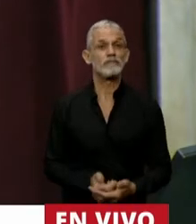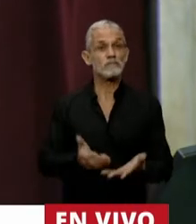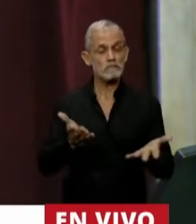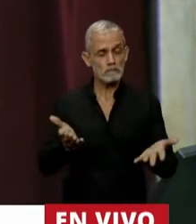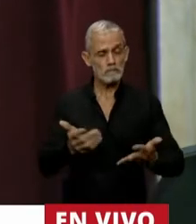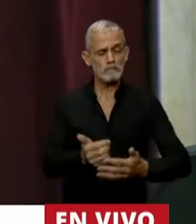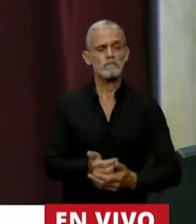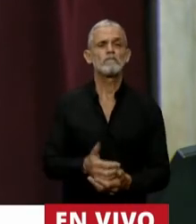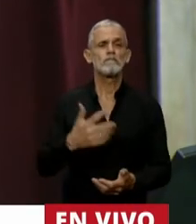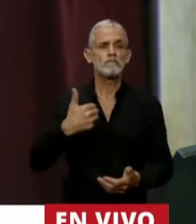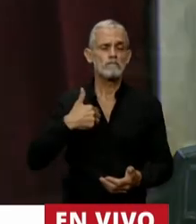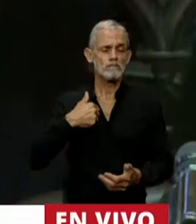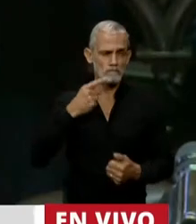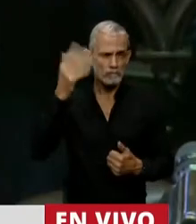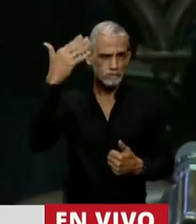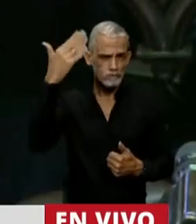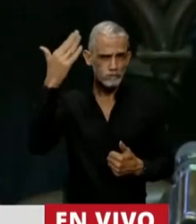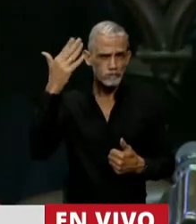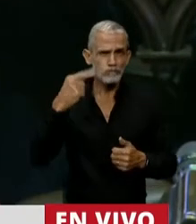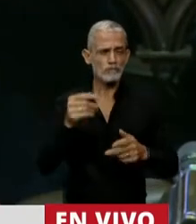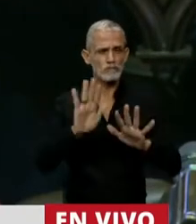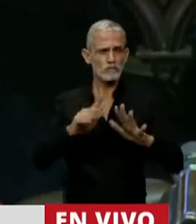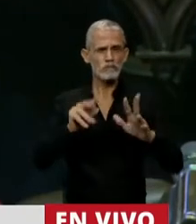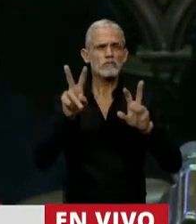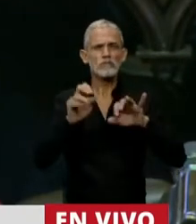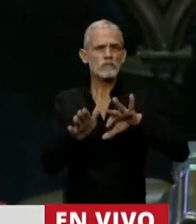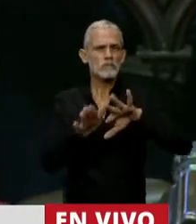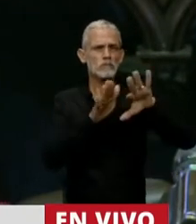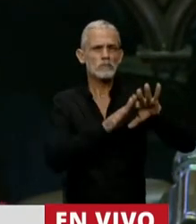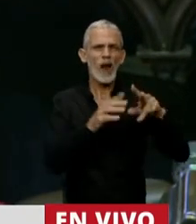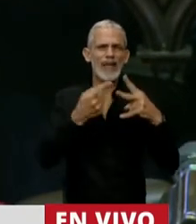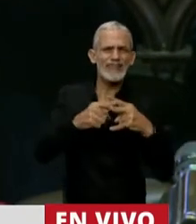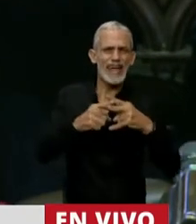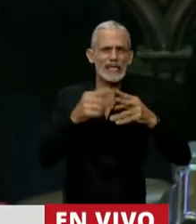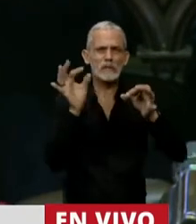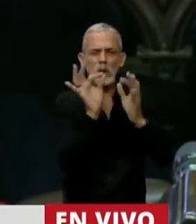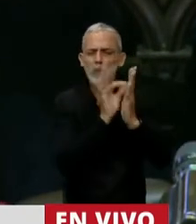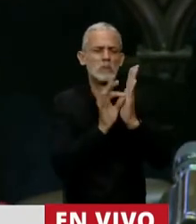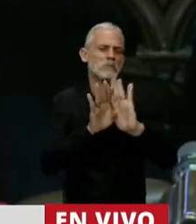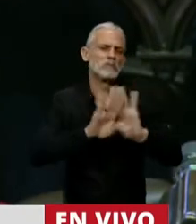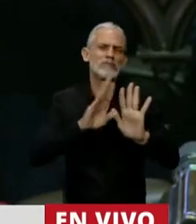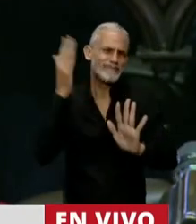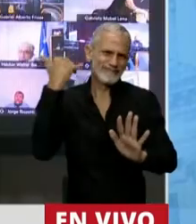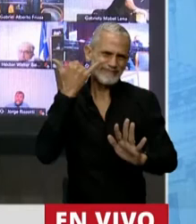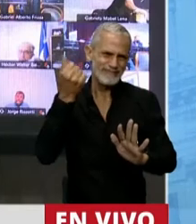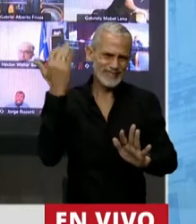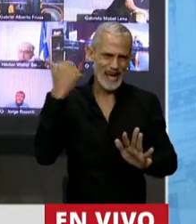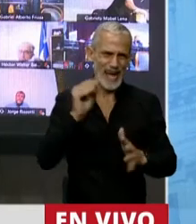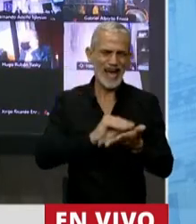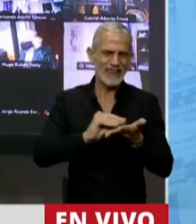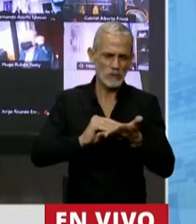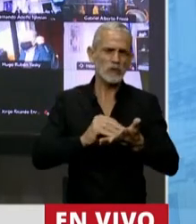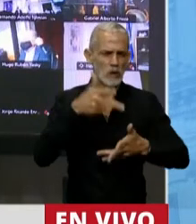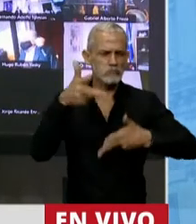Señor presidente, en mi exposición voy a dejar de lado todas las cuestiones técnicas que ya los diputados preopinantes